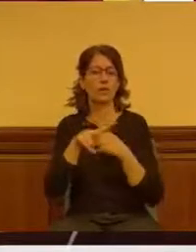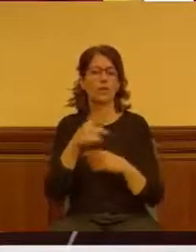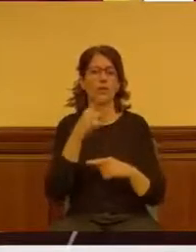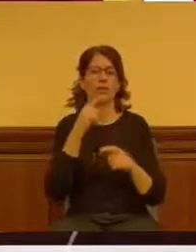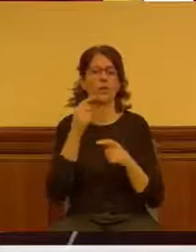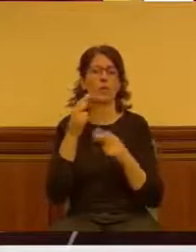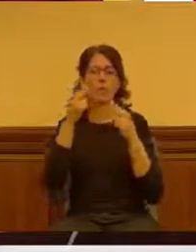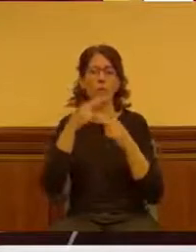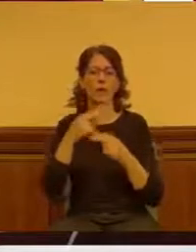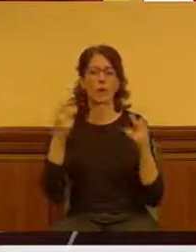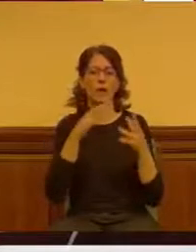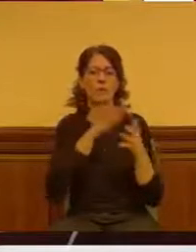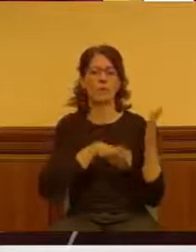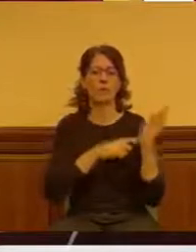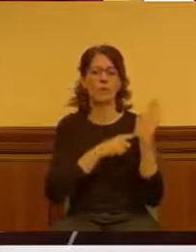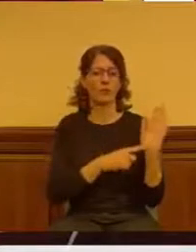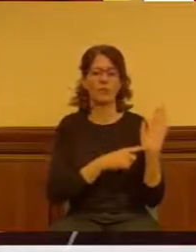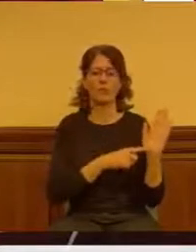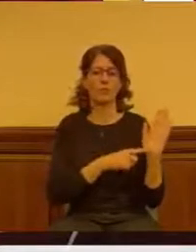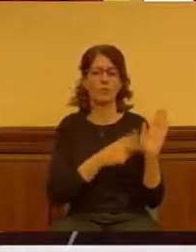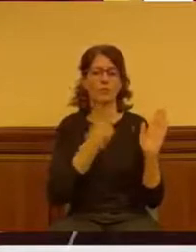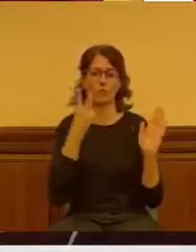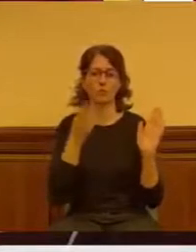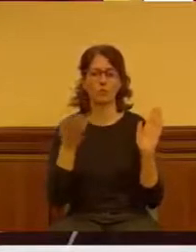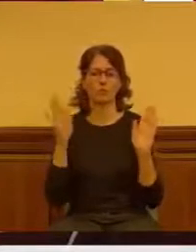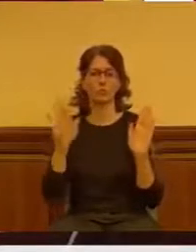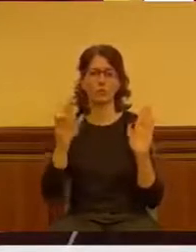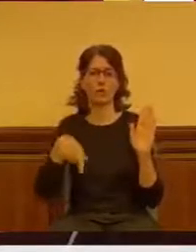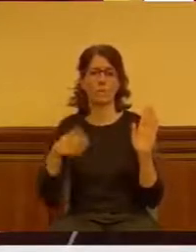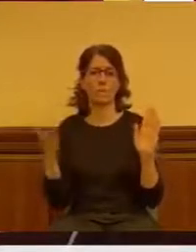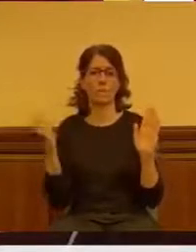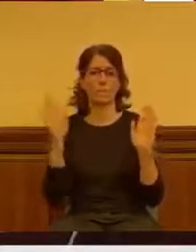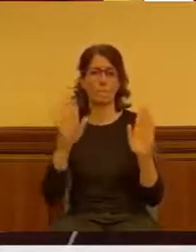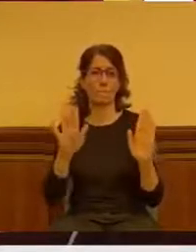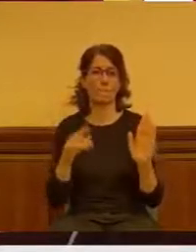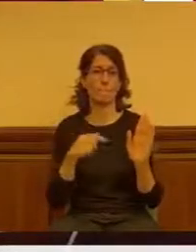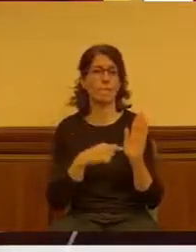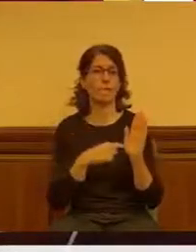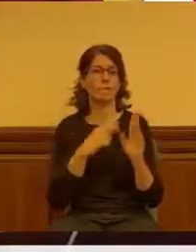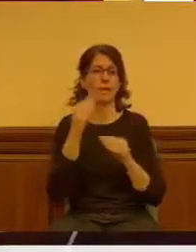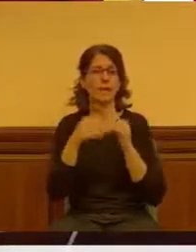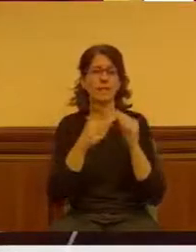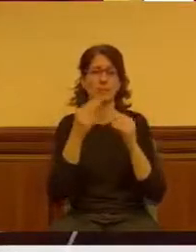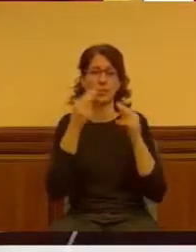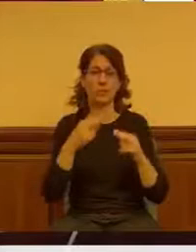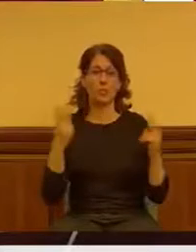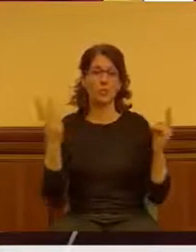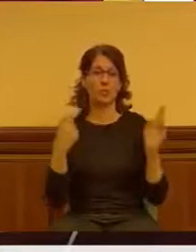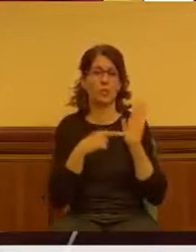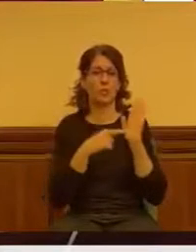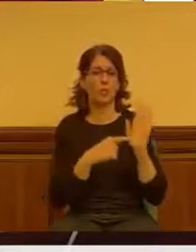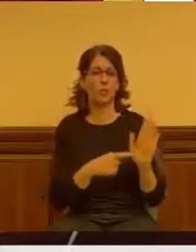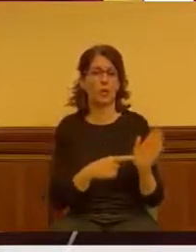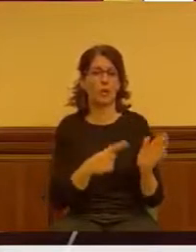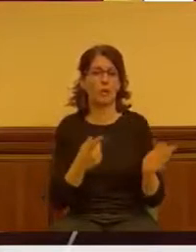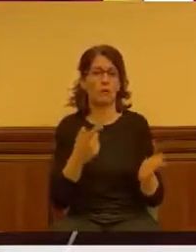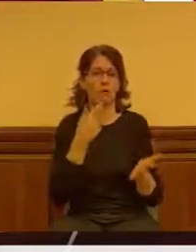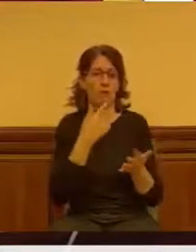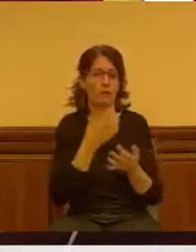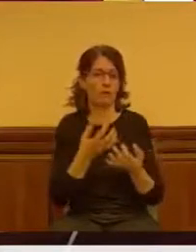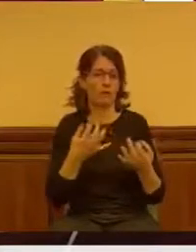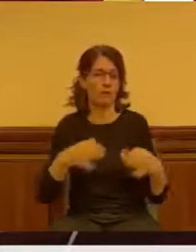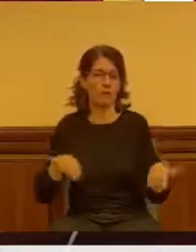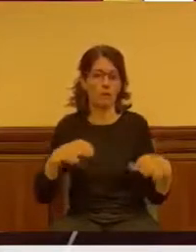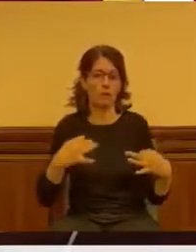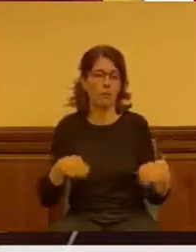sino los dos informes, que, por otra parte, el que ustedes publicaron tampoco es que dijese nada especial, más allá que el que los alimentos no tenían alteraciones